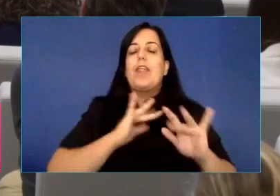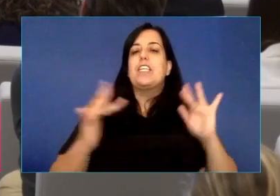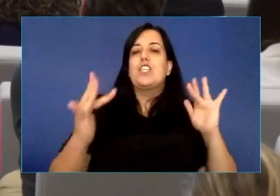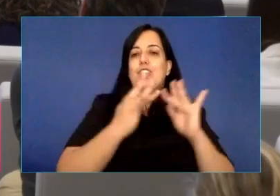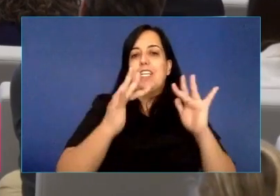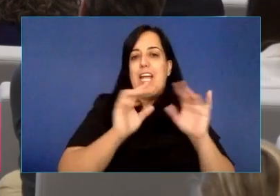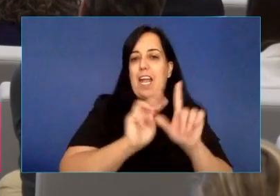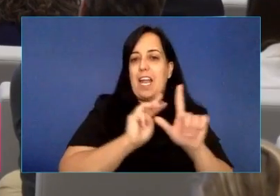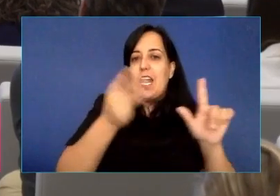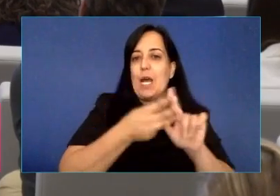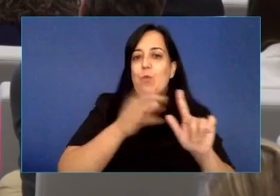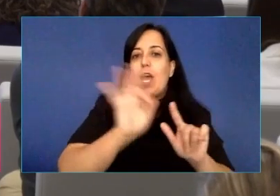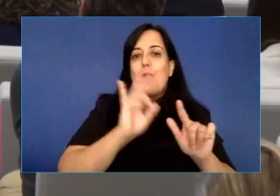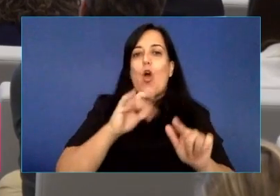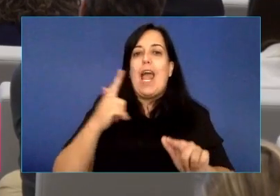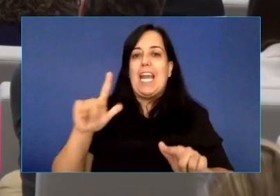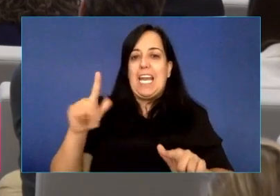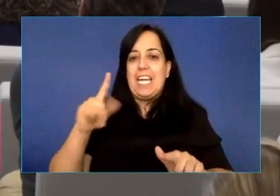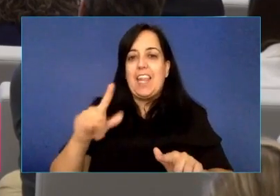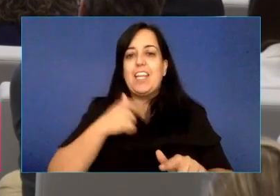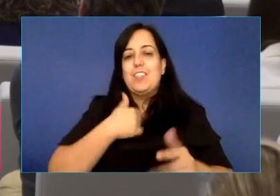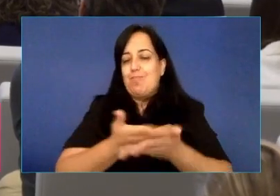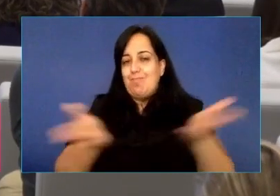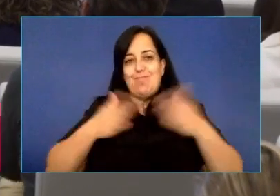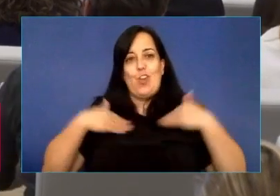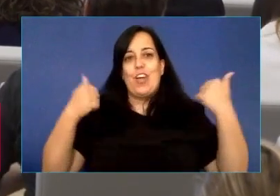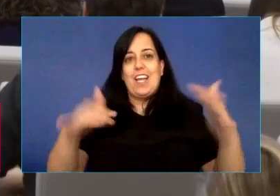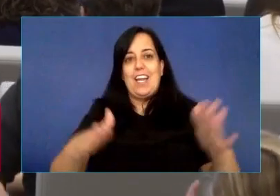y estoy a vuestra disposición muchas gracias gracias